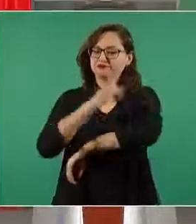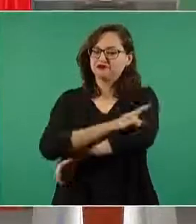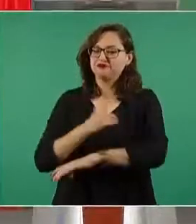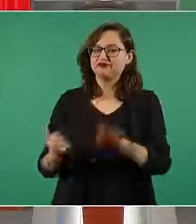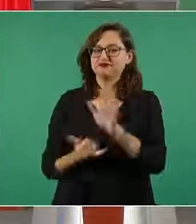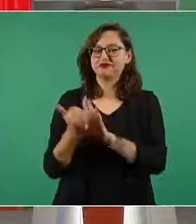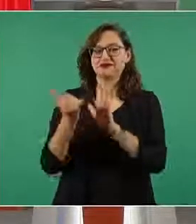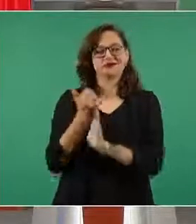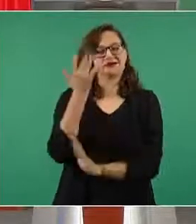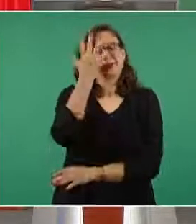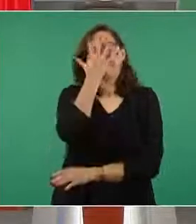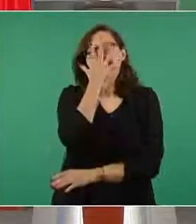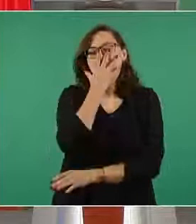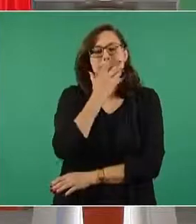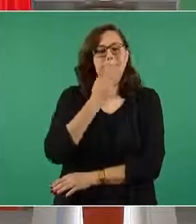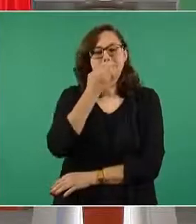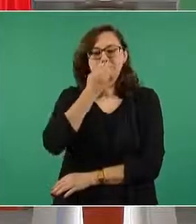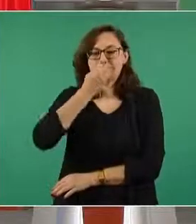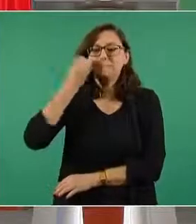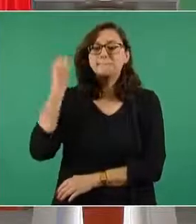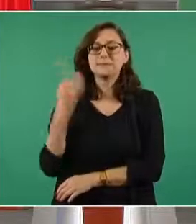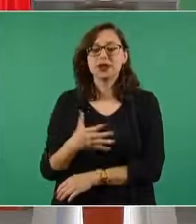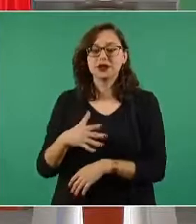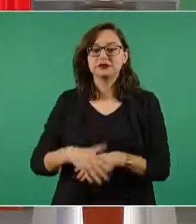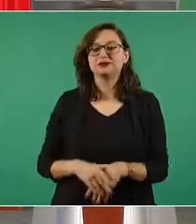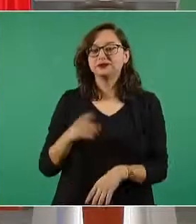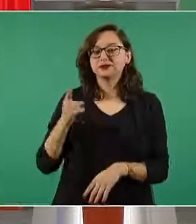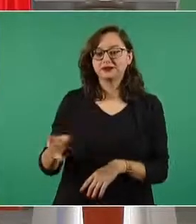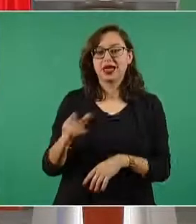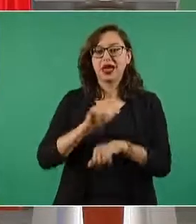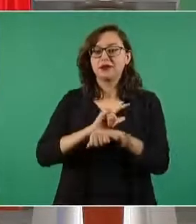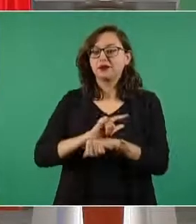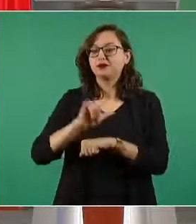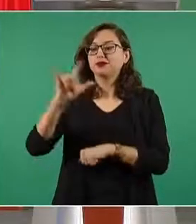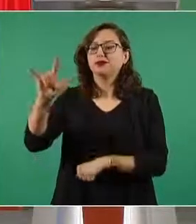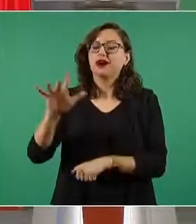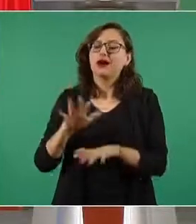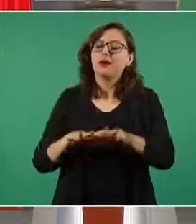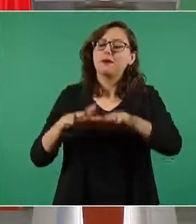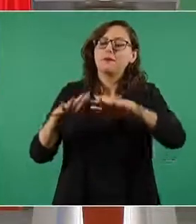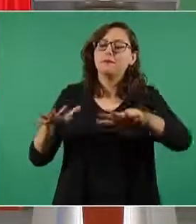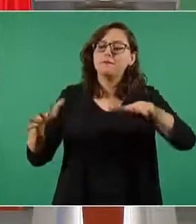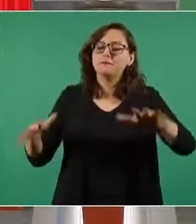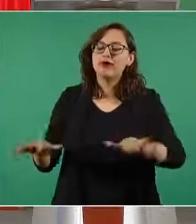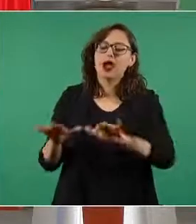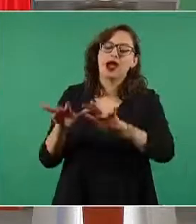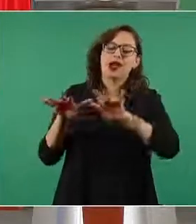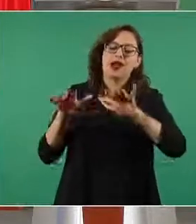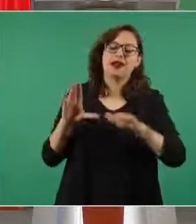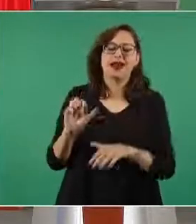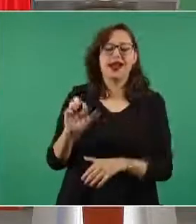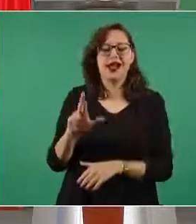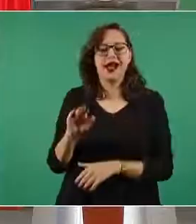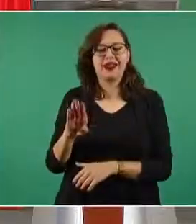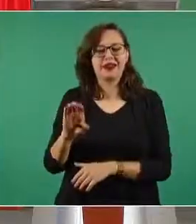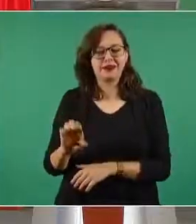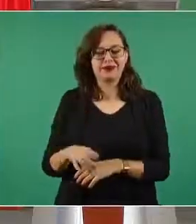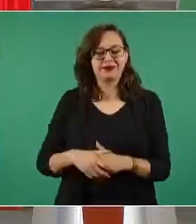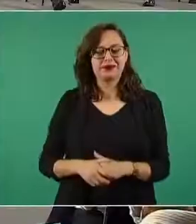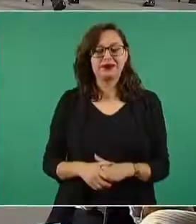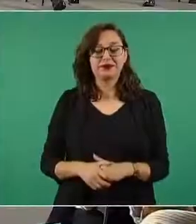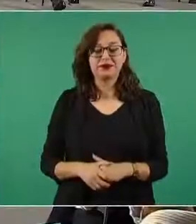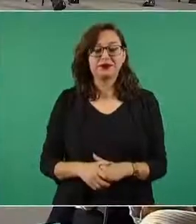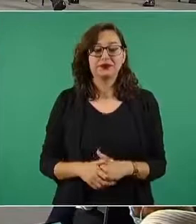que van a salir los aviones al Caribe ahí bueno porque hablo de un